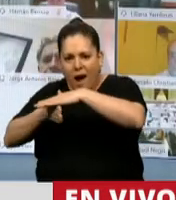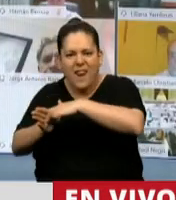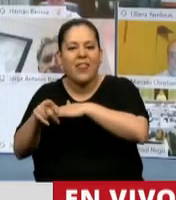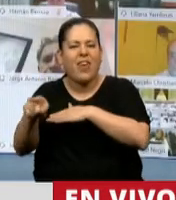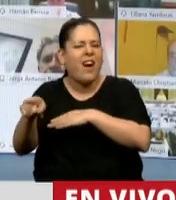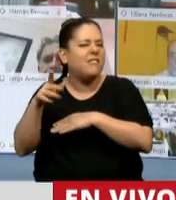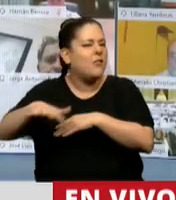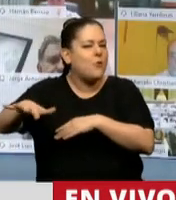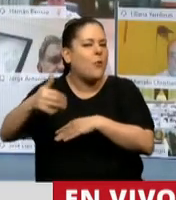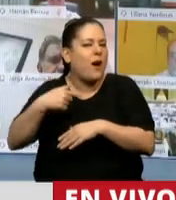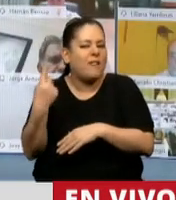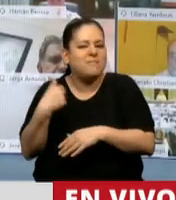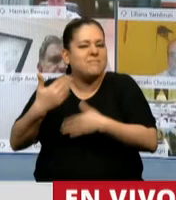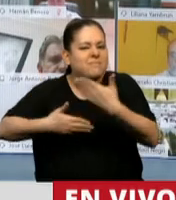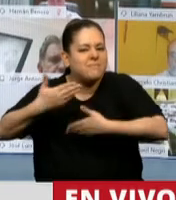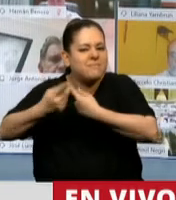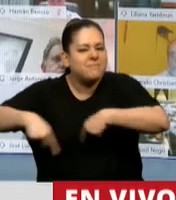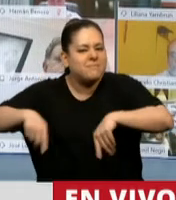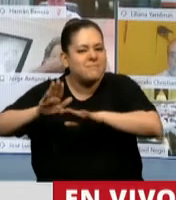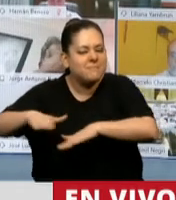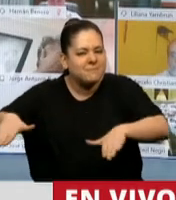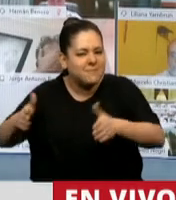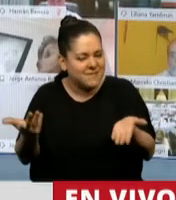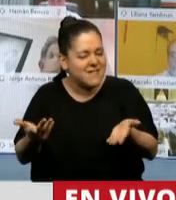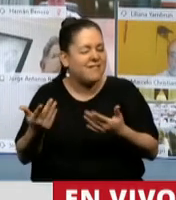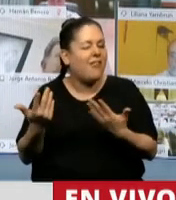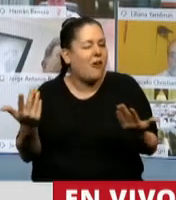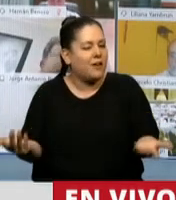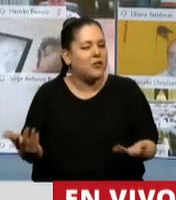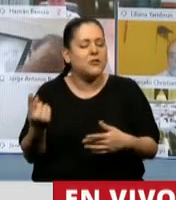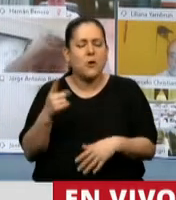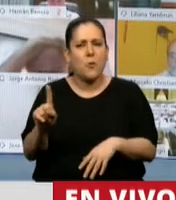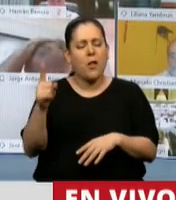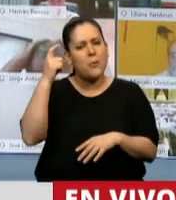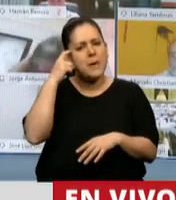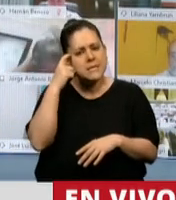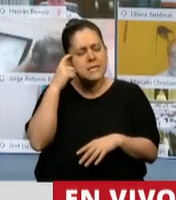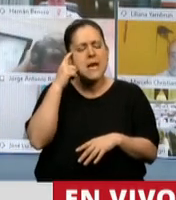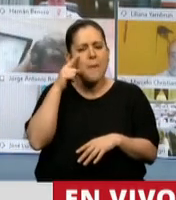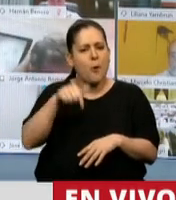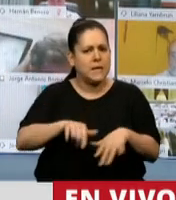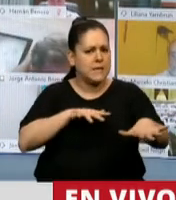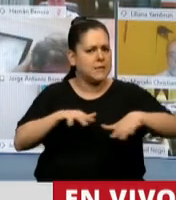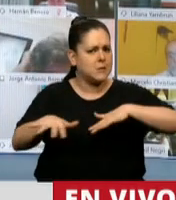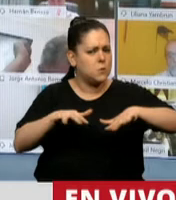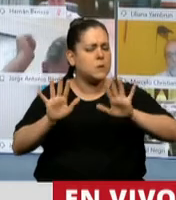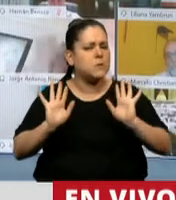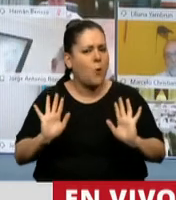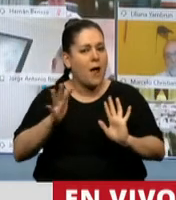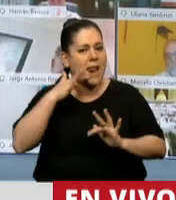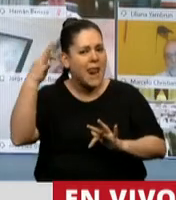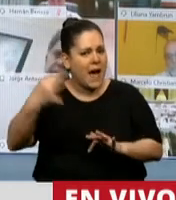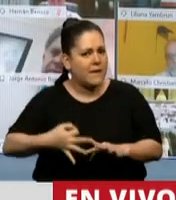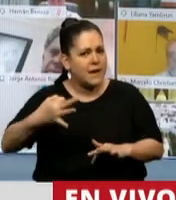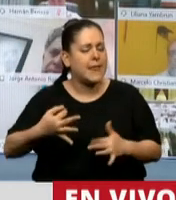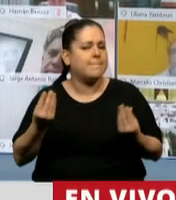Entonces, cuando pensamos en esta situación, la verdad que